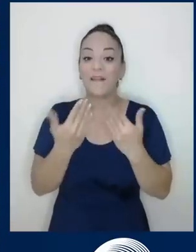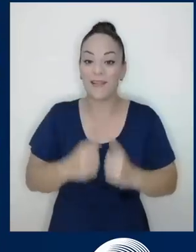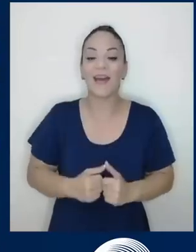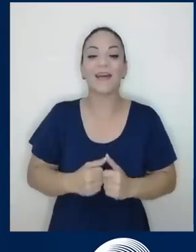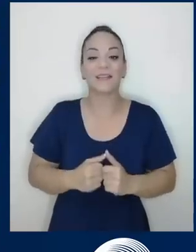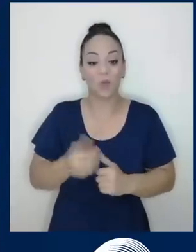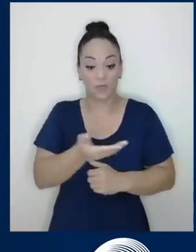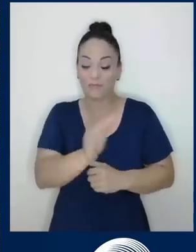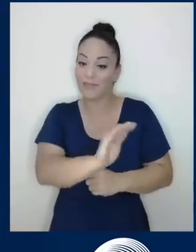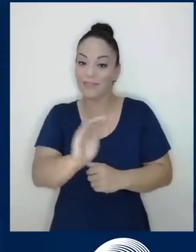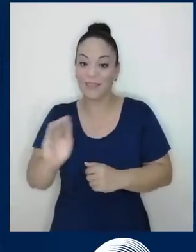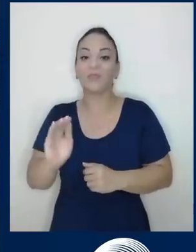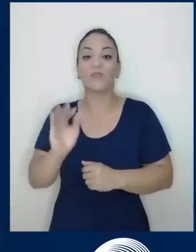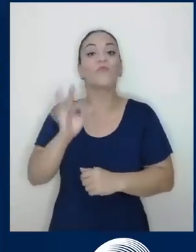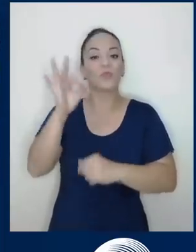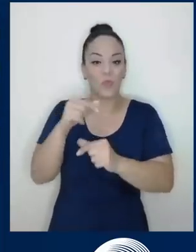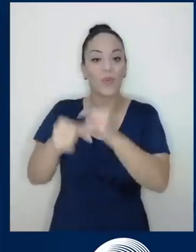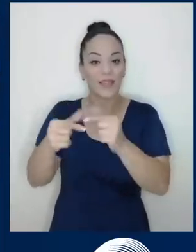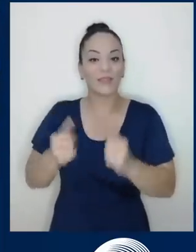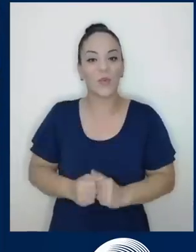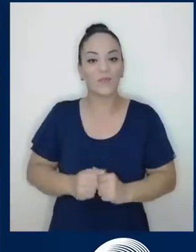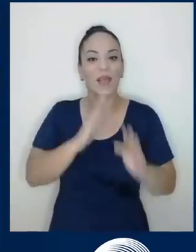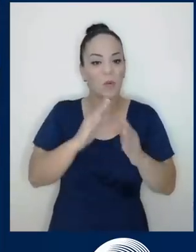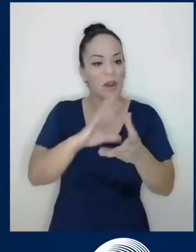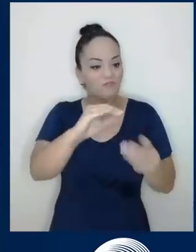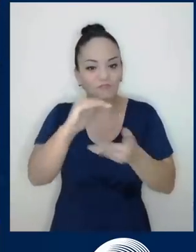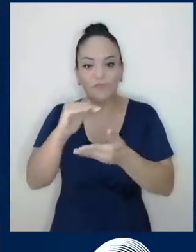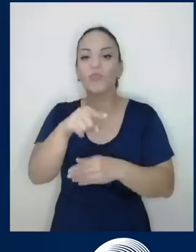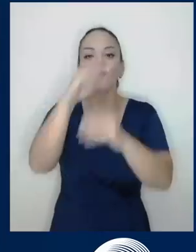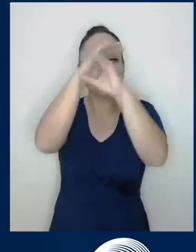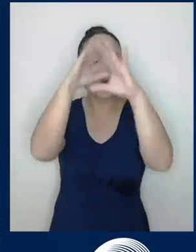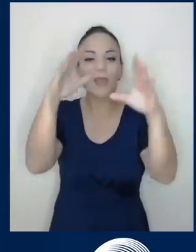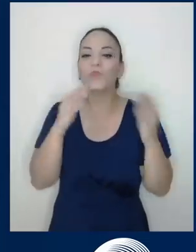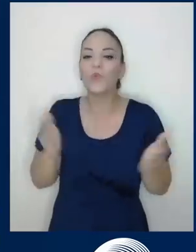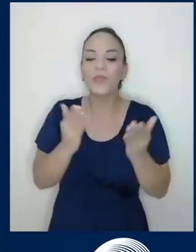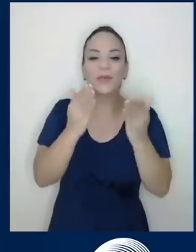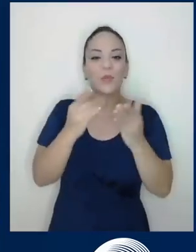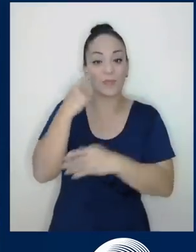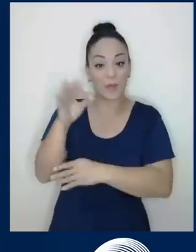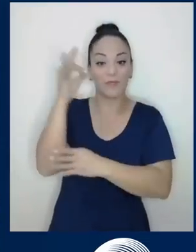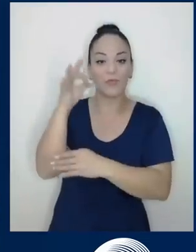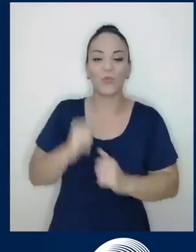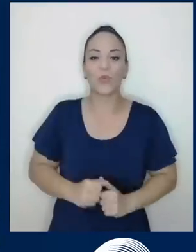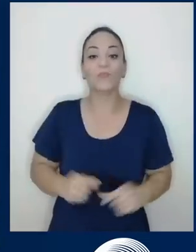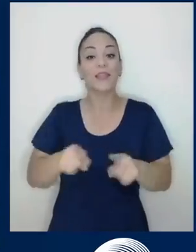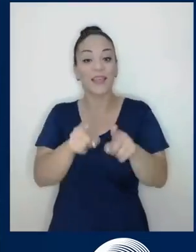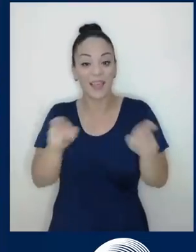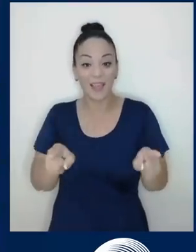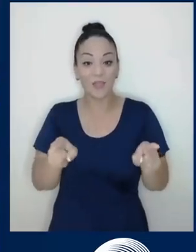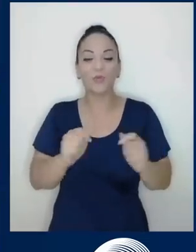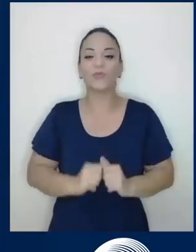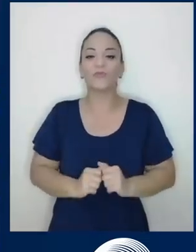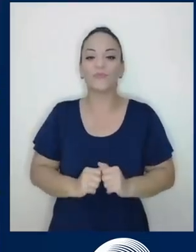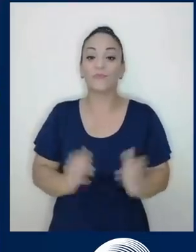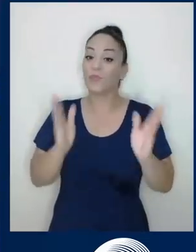próxima generación. Vamos a hablar de sus sueños, ilusiones y motivaciones para el futuro. Ellos, sin